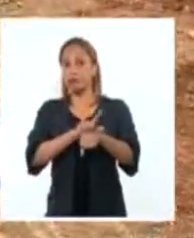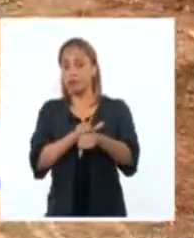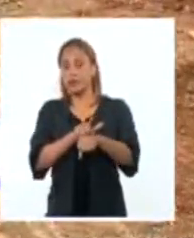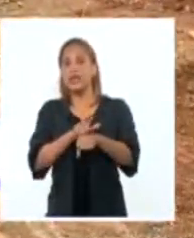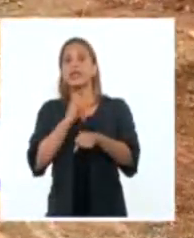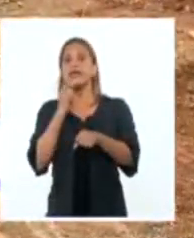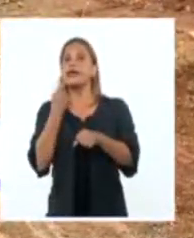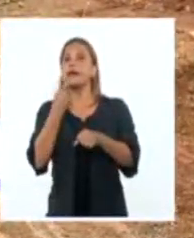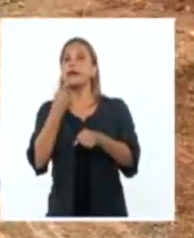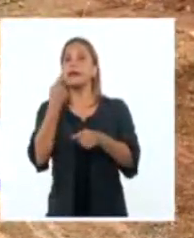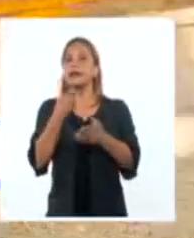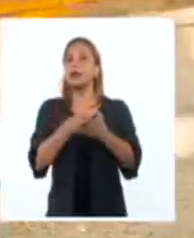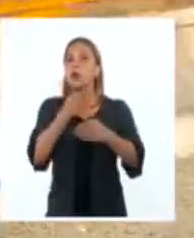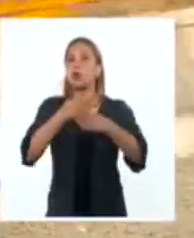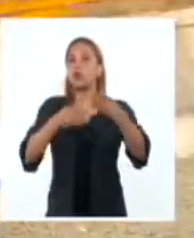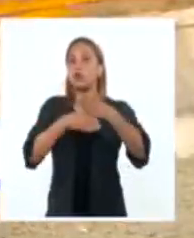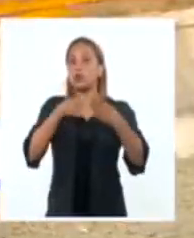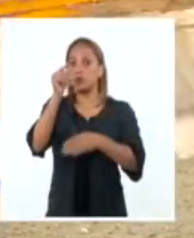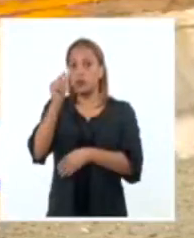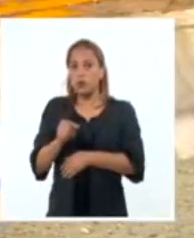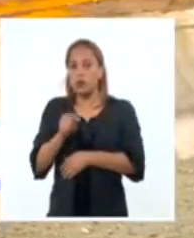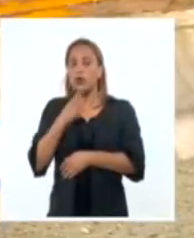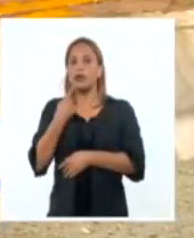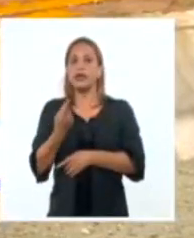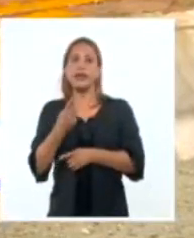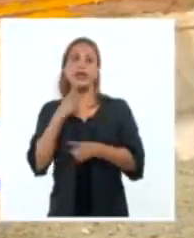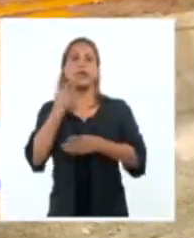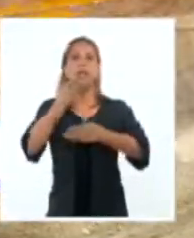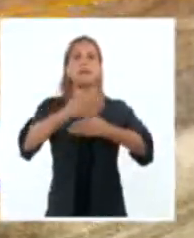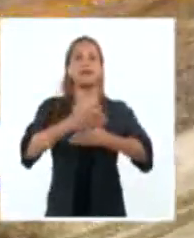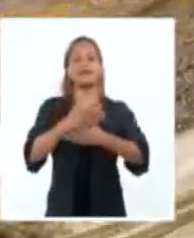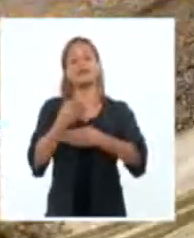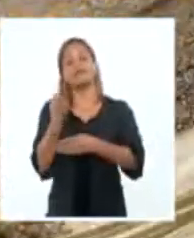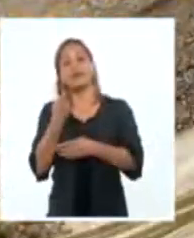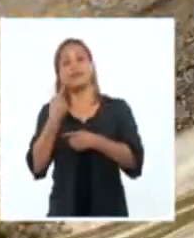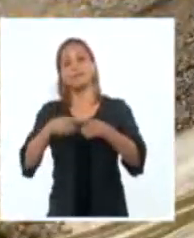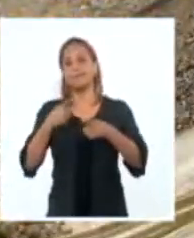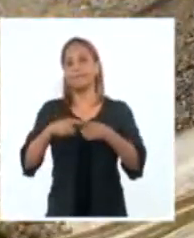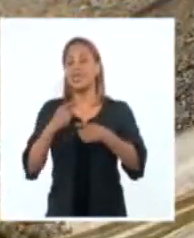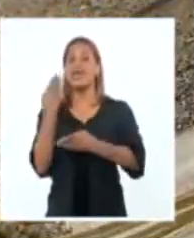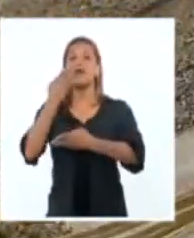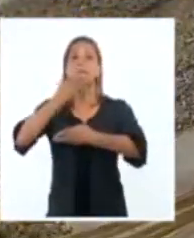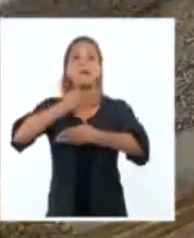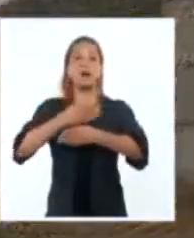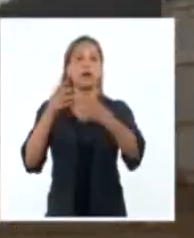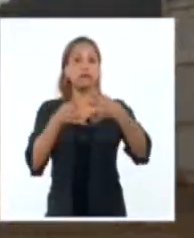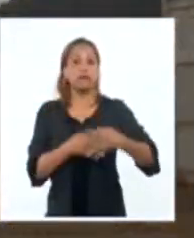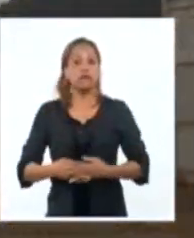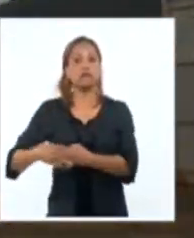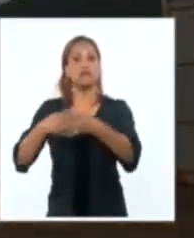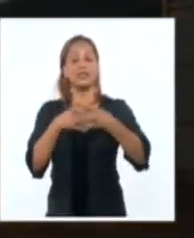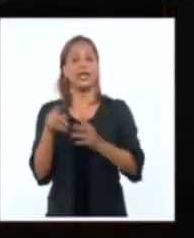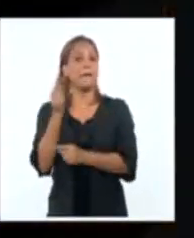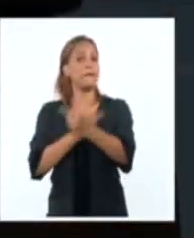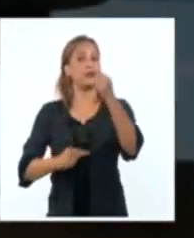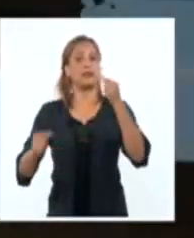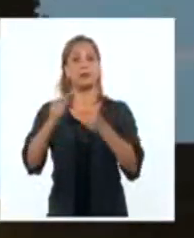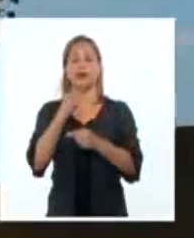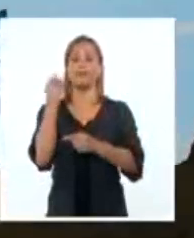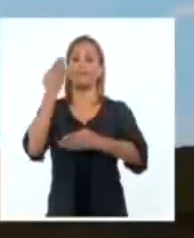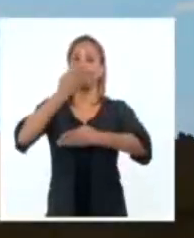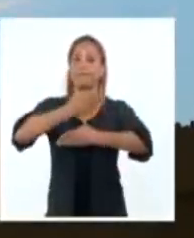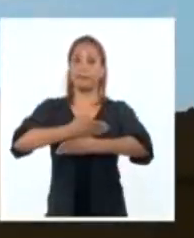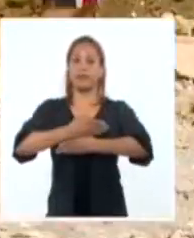constructores sortean limitaciones de recursos. El bloqueo imperial, principal obstáculo.